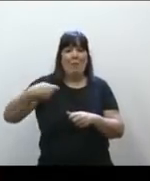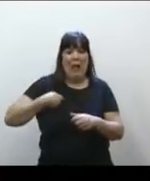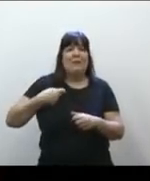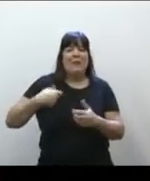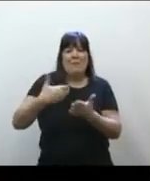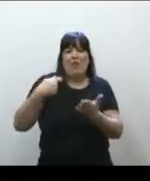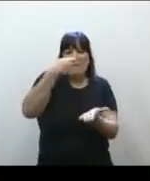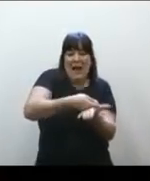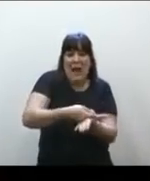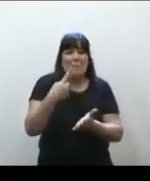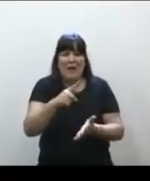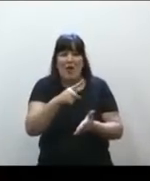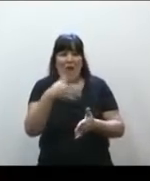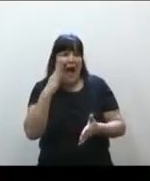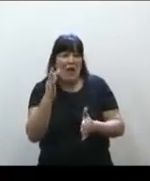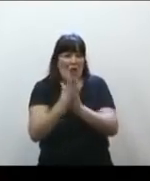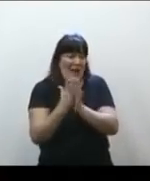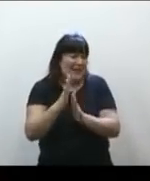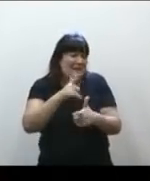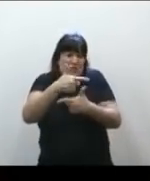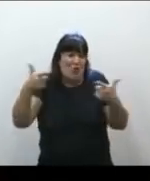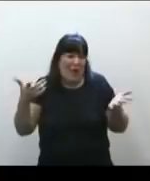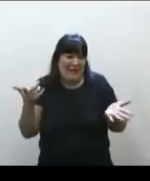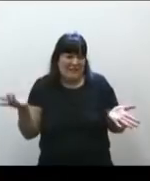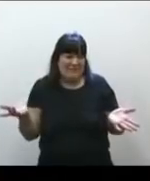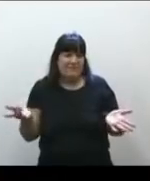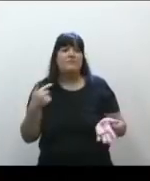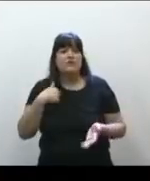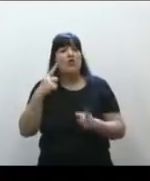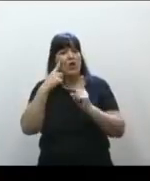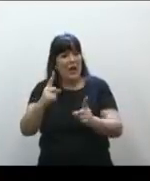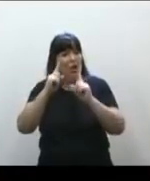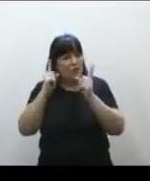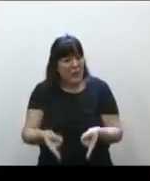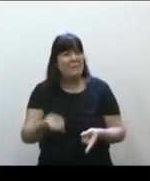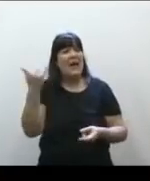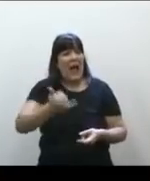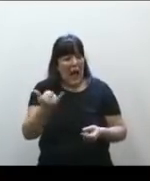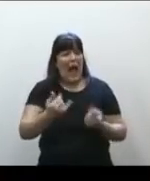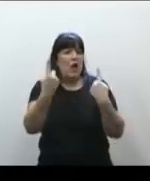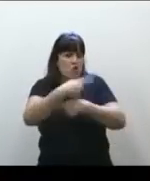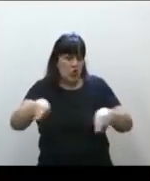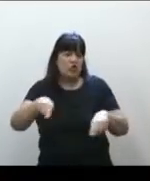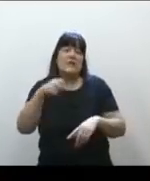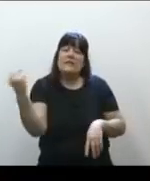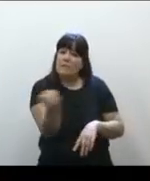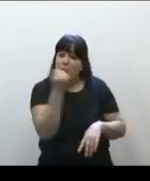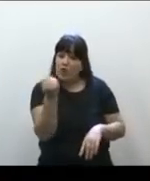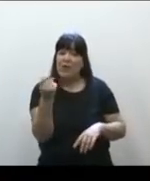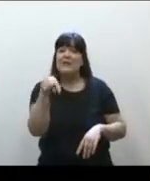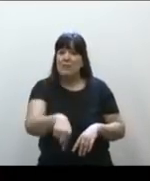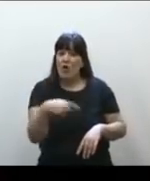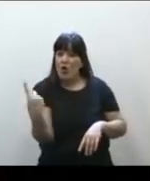Absolutamente no hay nada gratis. Y sí creo que también dentro de las grandes cosas que debemos discutir los